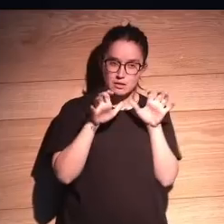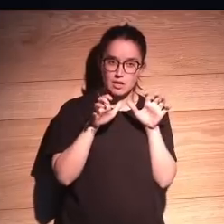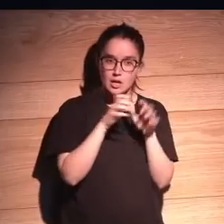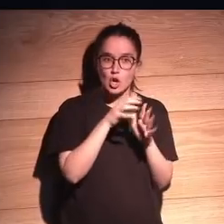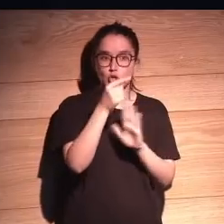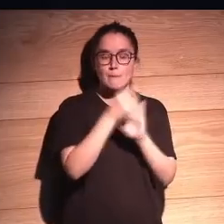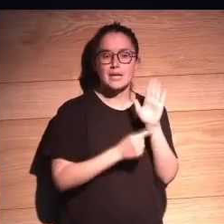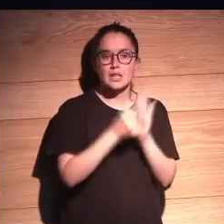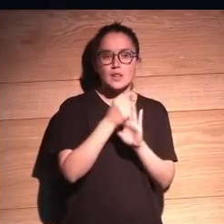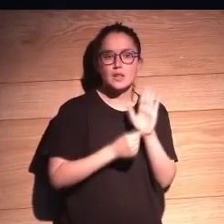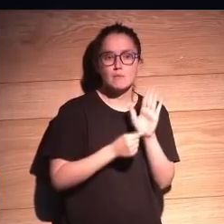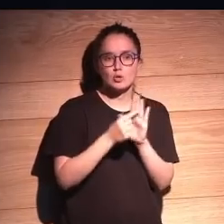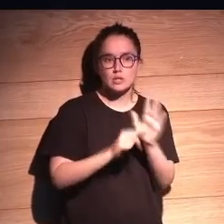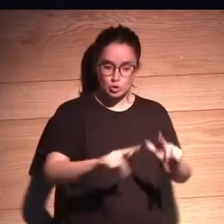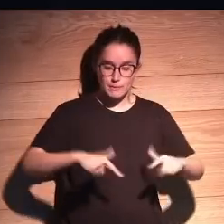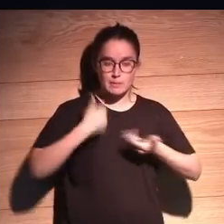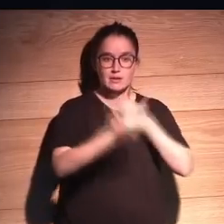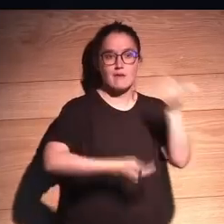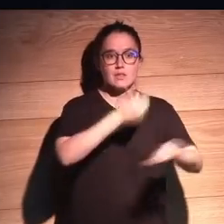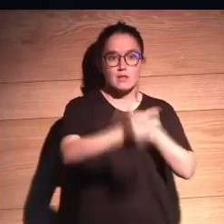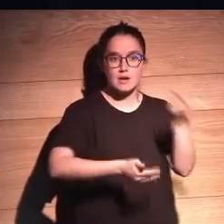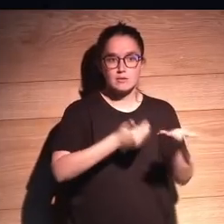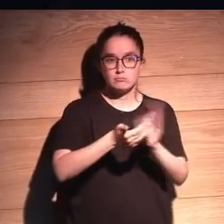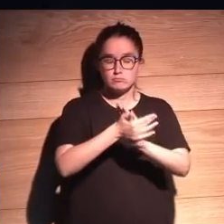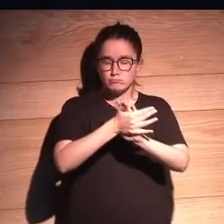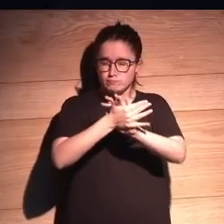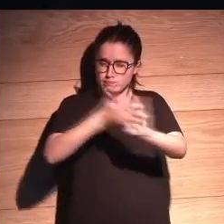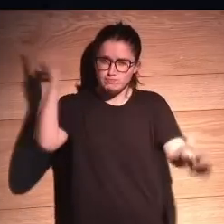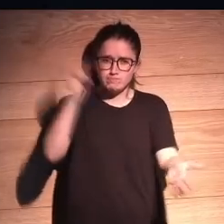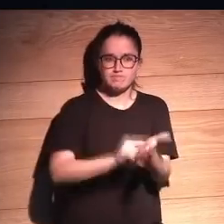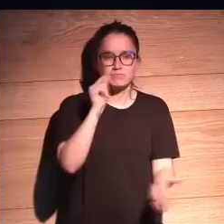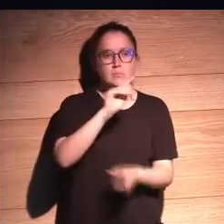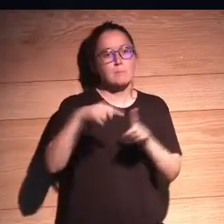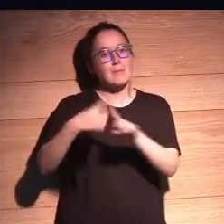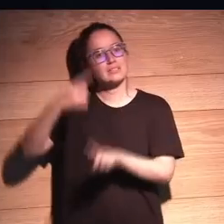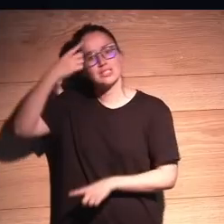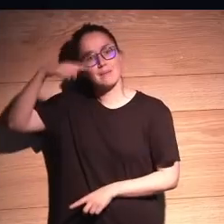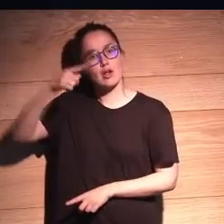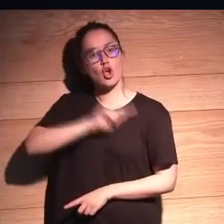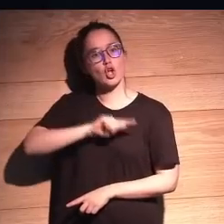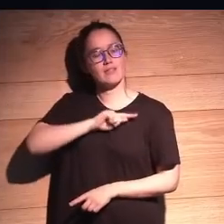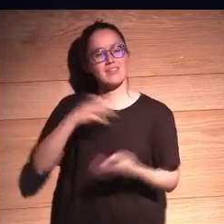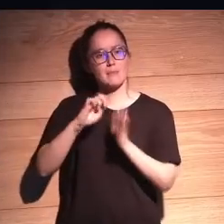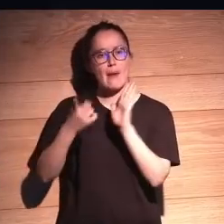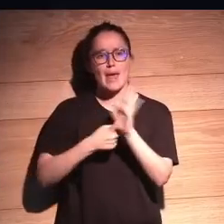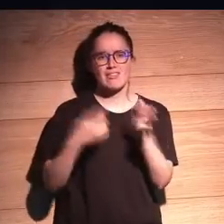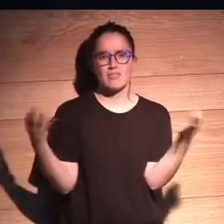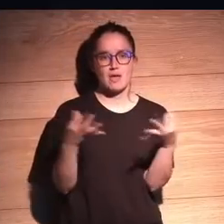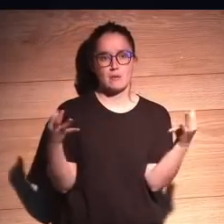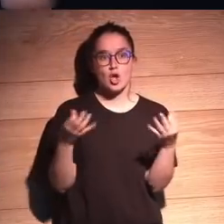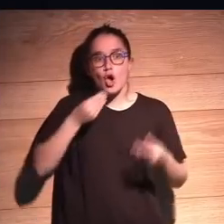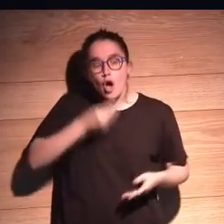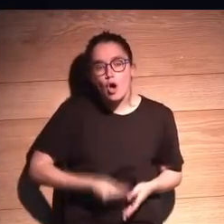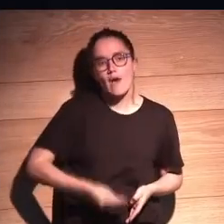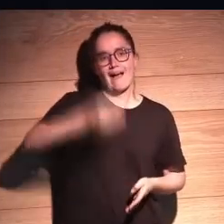grandes principios que nos están permitiendo avanzar a velocidad de vértigo y ser conscientes de que hemos de legislar. Y ojalá sea